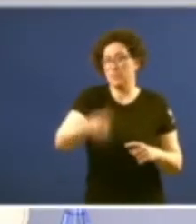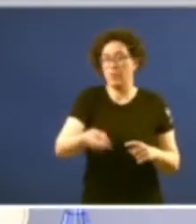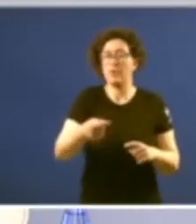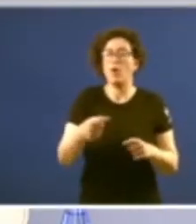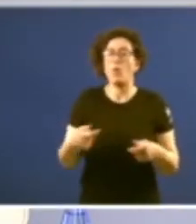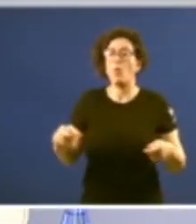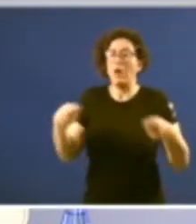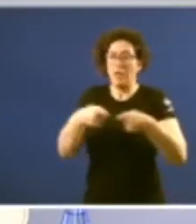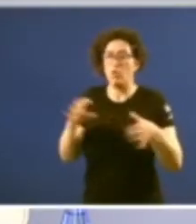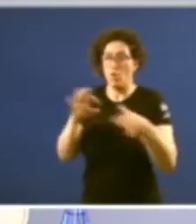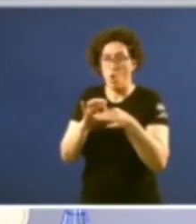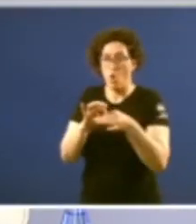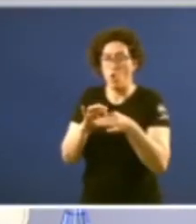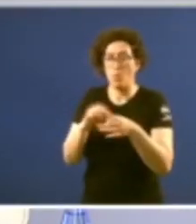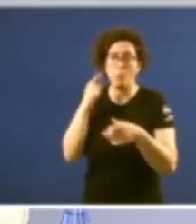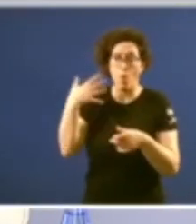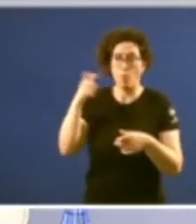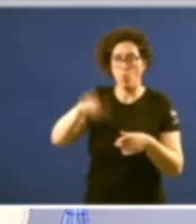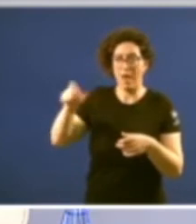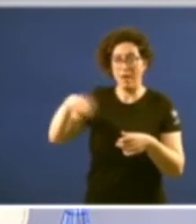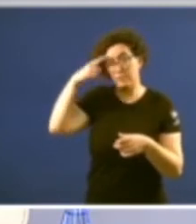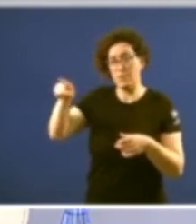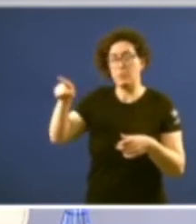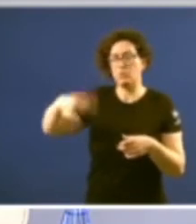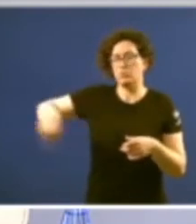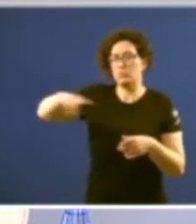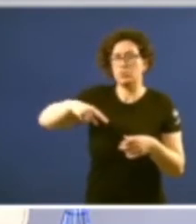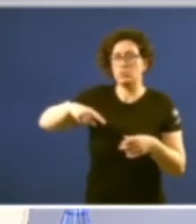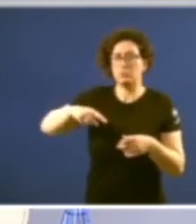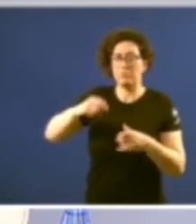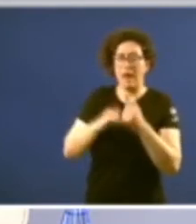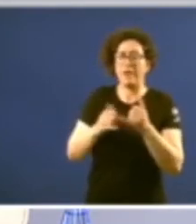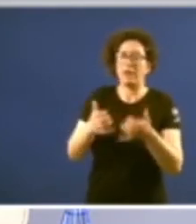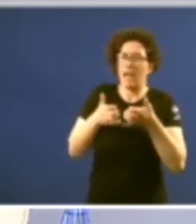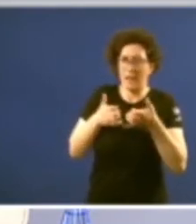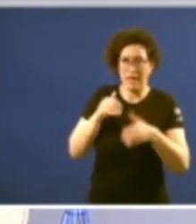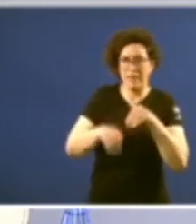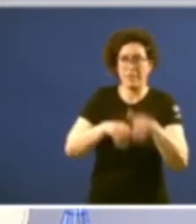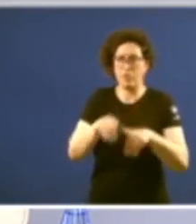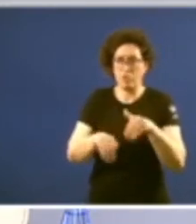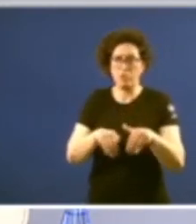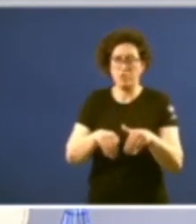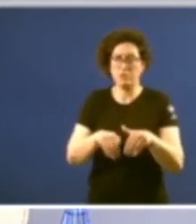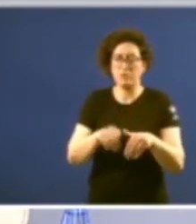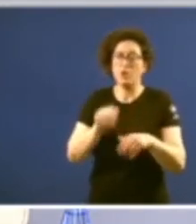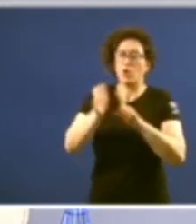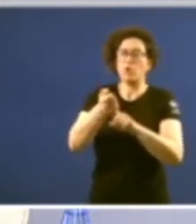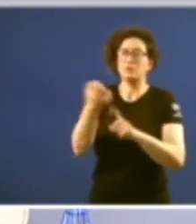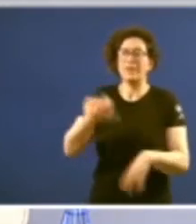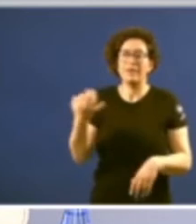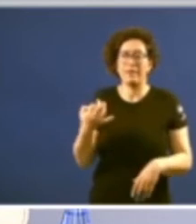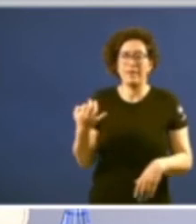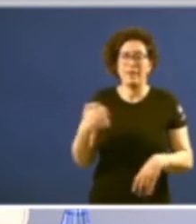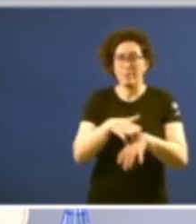Popular como todos sabemos gana estas eleccións alcanza unha